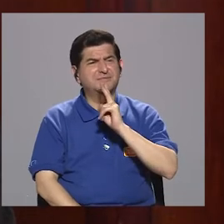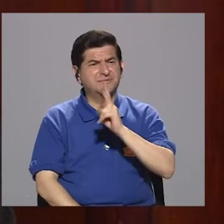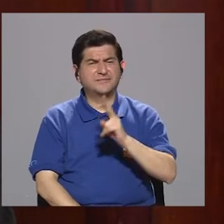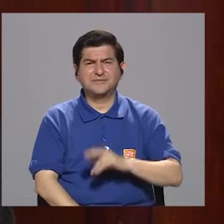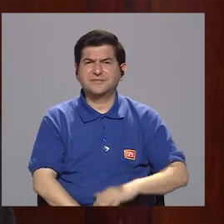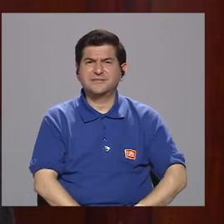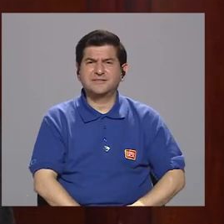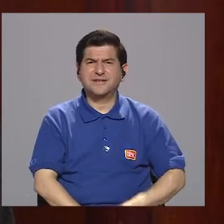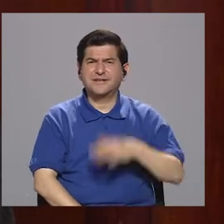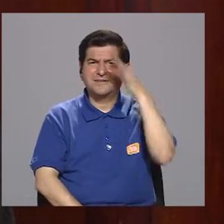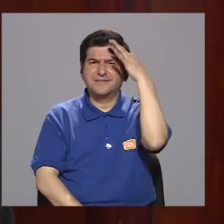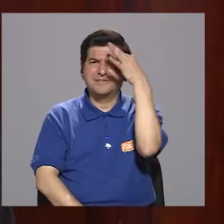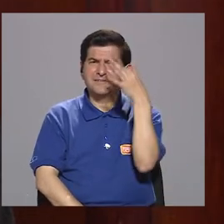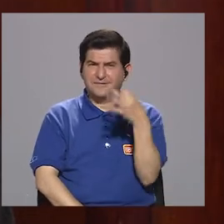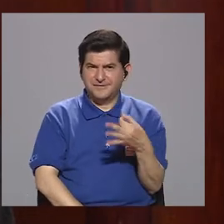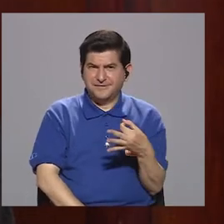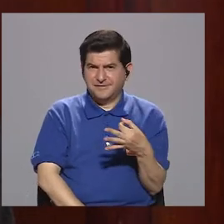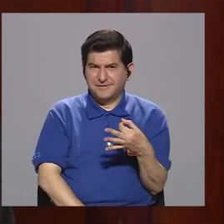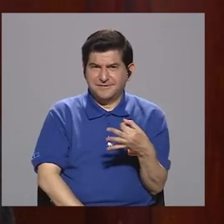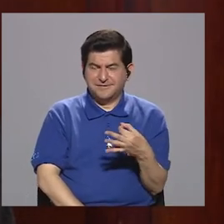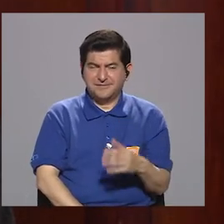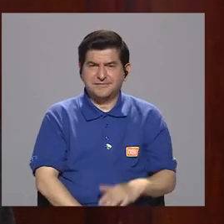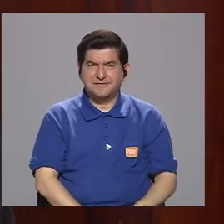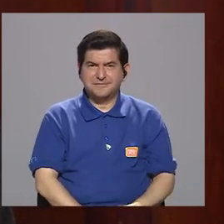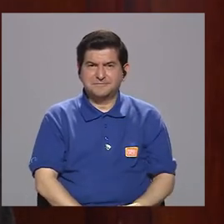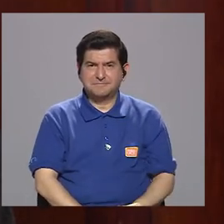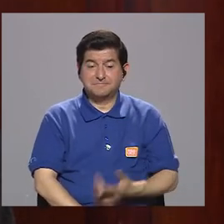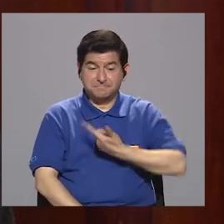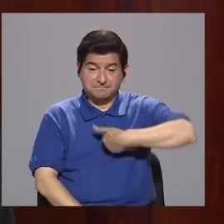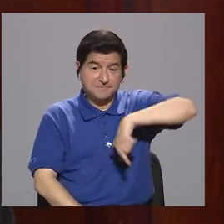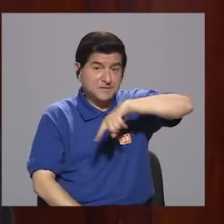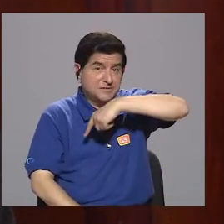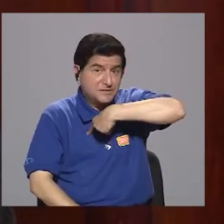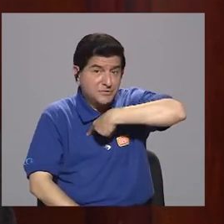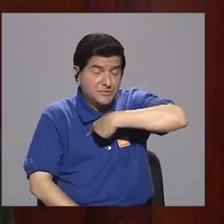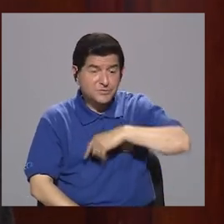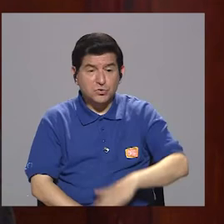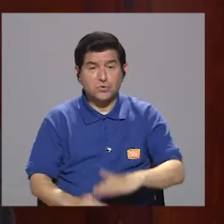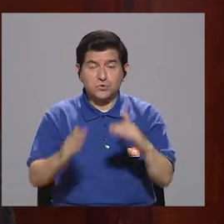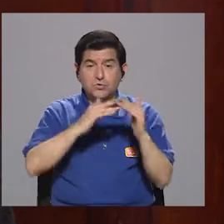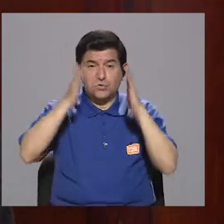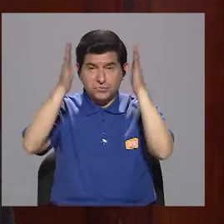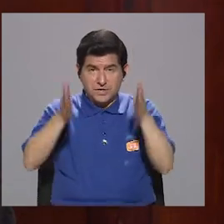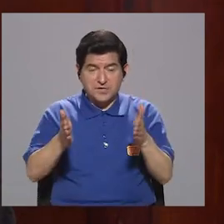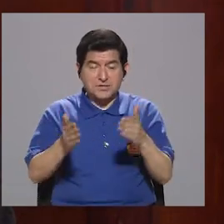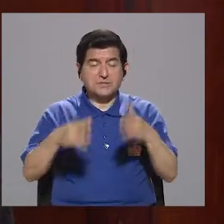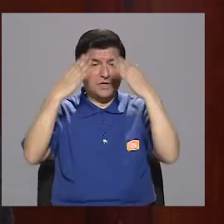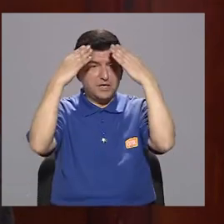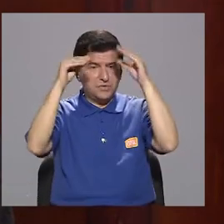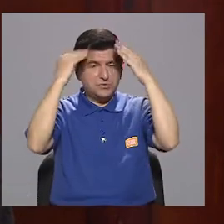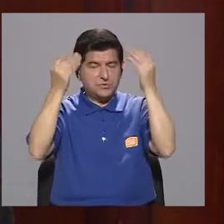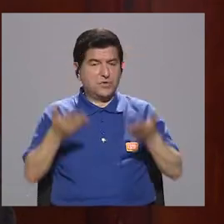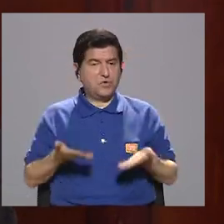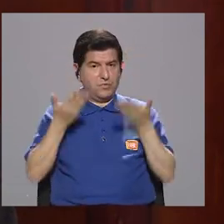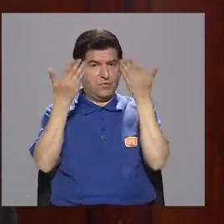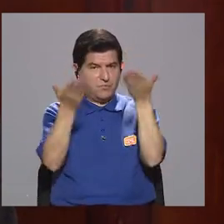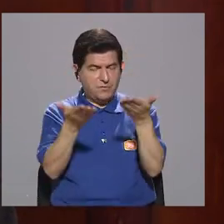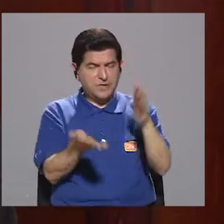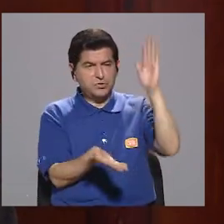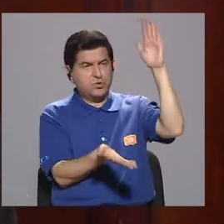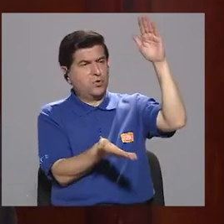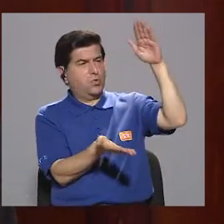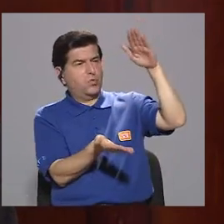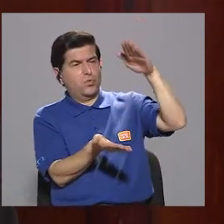que nos parece que en la medida en que podamos darle al ciudadano toda la información y